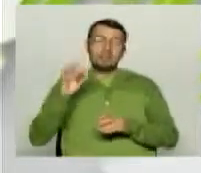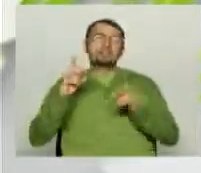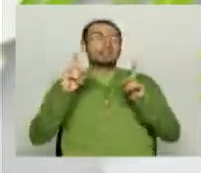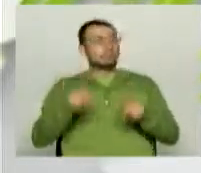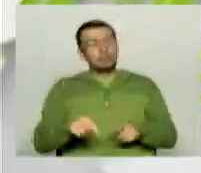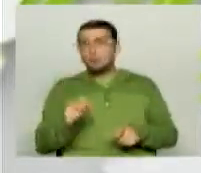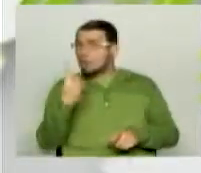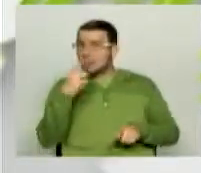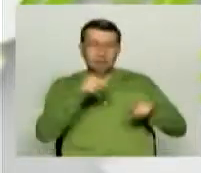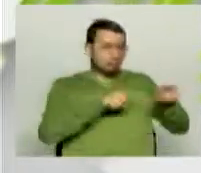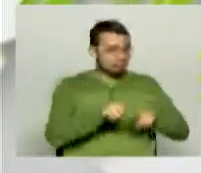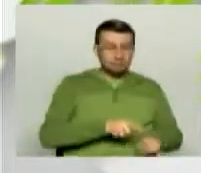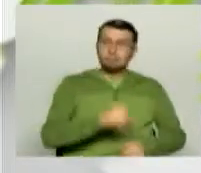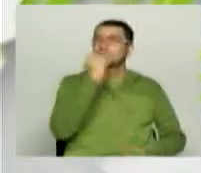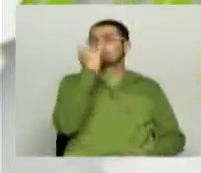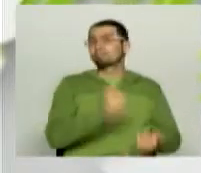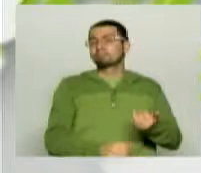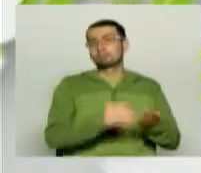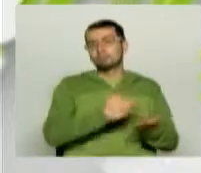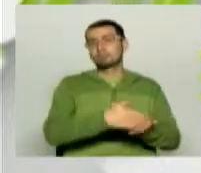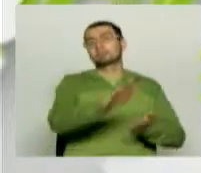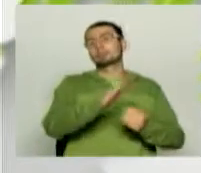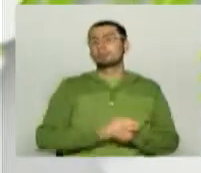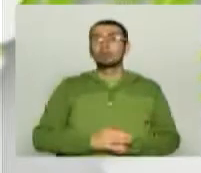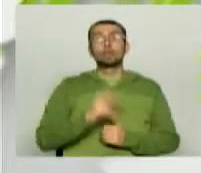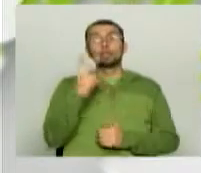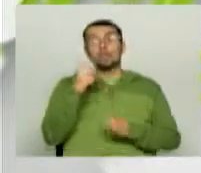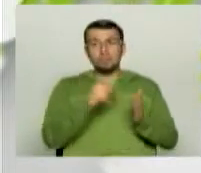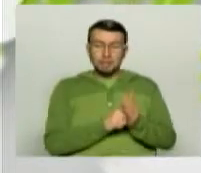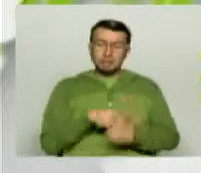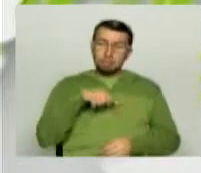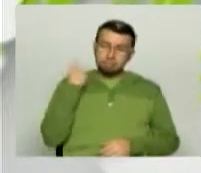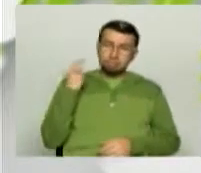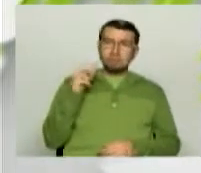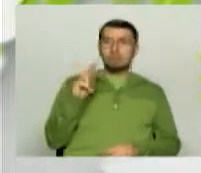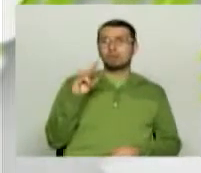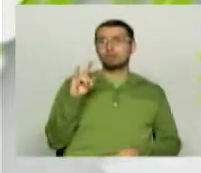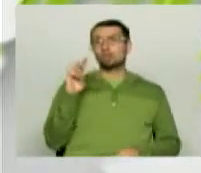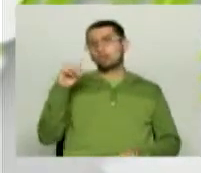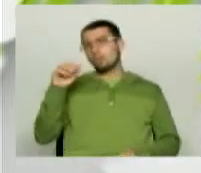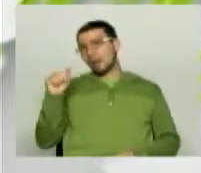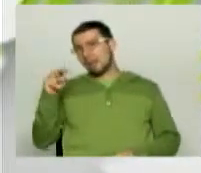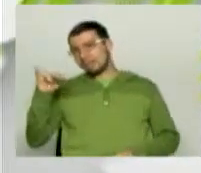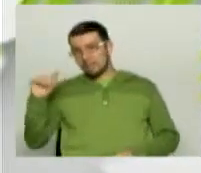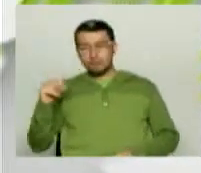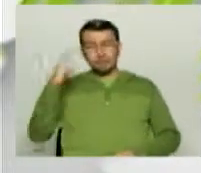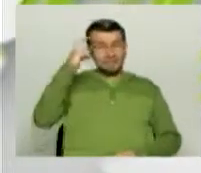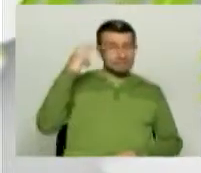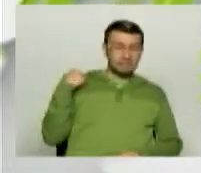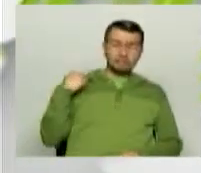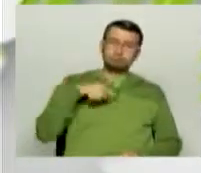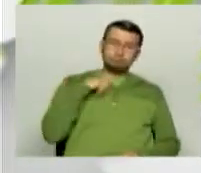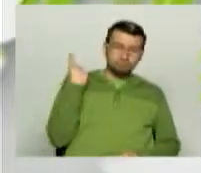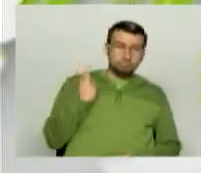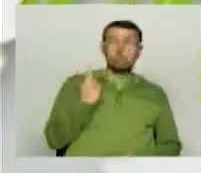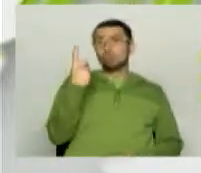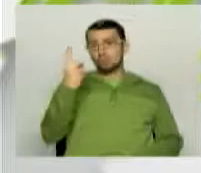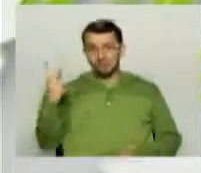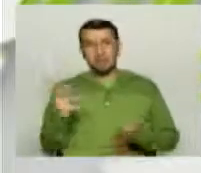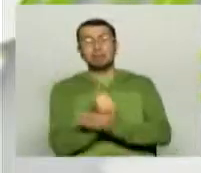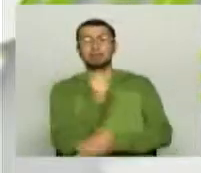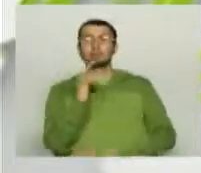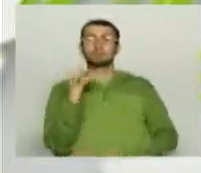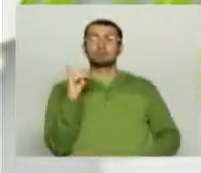terminar la primera ronda. Caímos en dos de tres partidos jugados contra Rumania e Inglaterra. Se logró un triunfo contra Túnez.